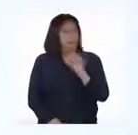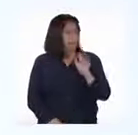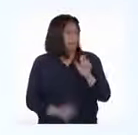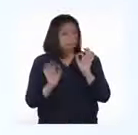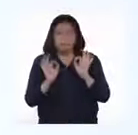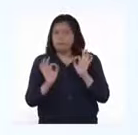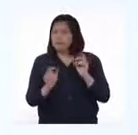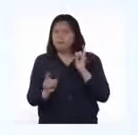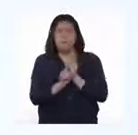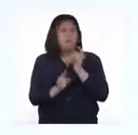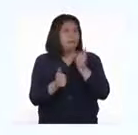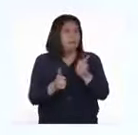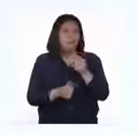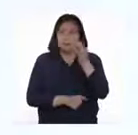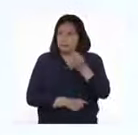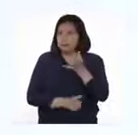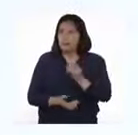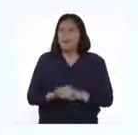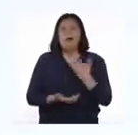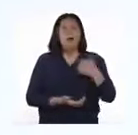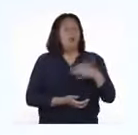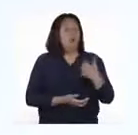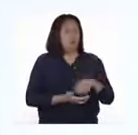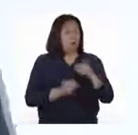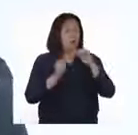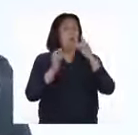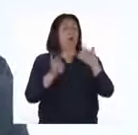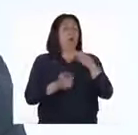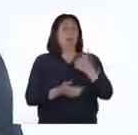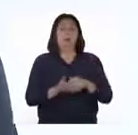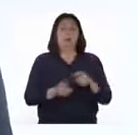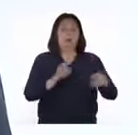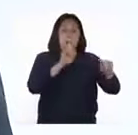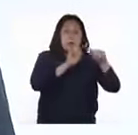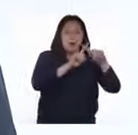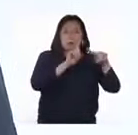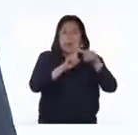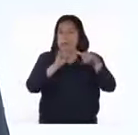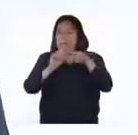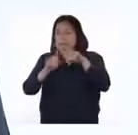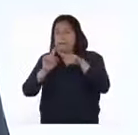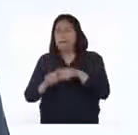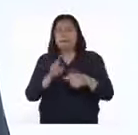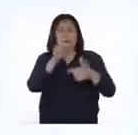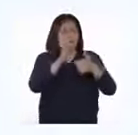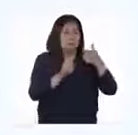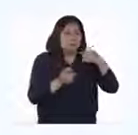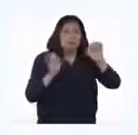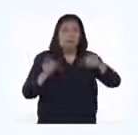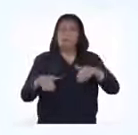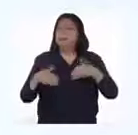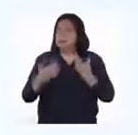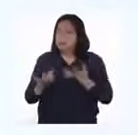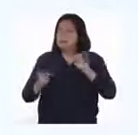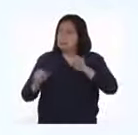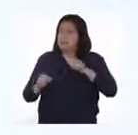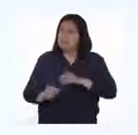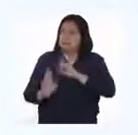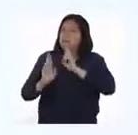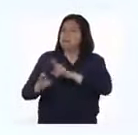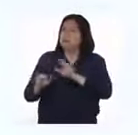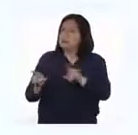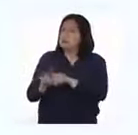Excelente, ¿verdad, Tati? hemos descubierto que a través de multiplicaciones y divisiones podemos llegar a la misma